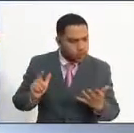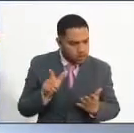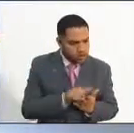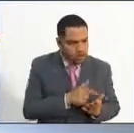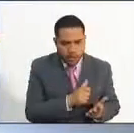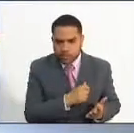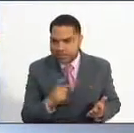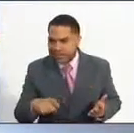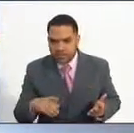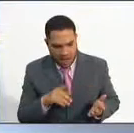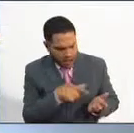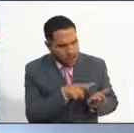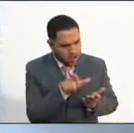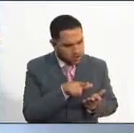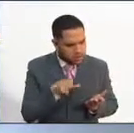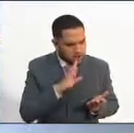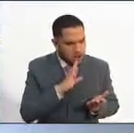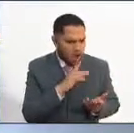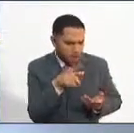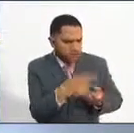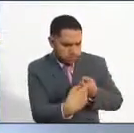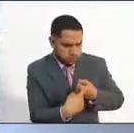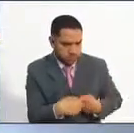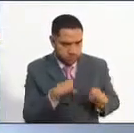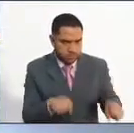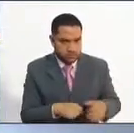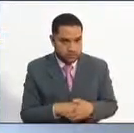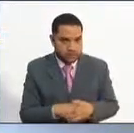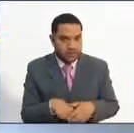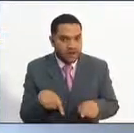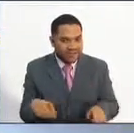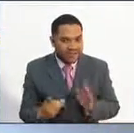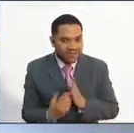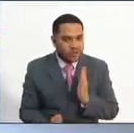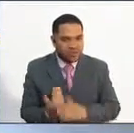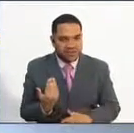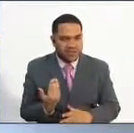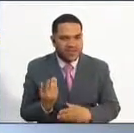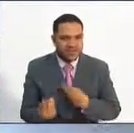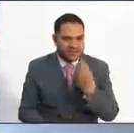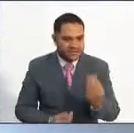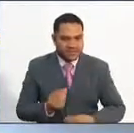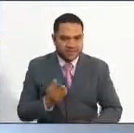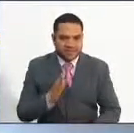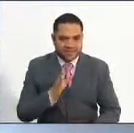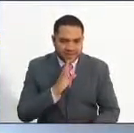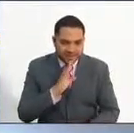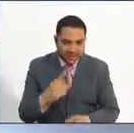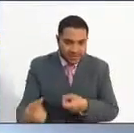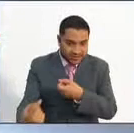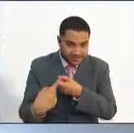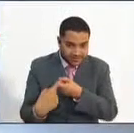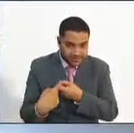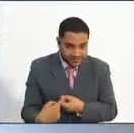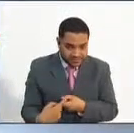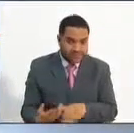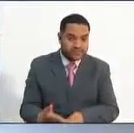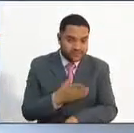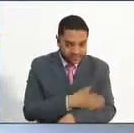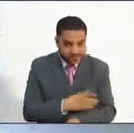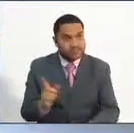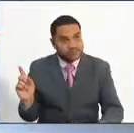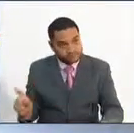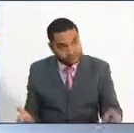decreto, significa que solamente podemos hacer uso estrictamente de aquellos elegibles que se hayan